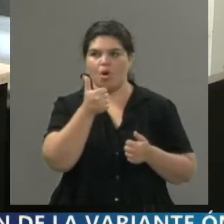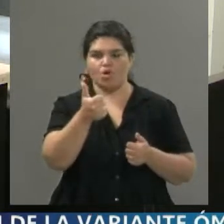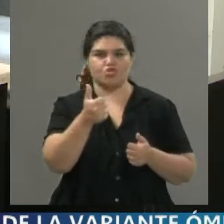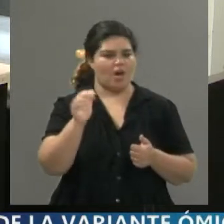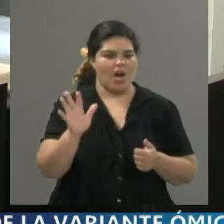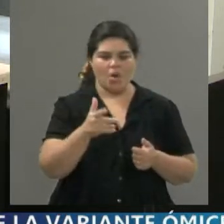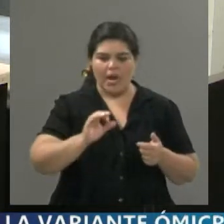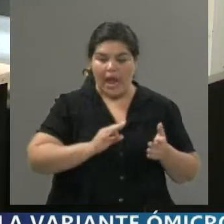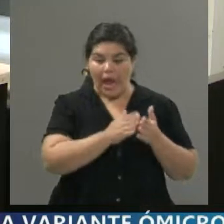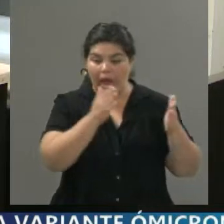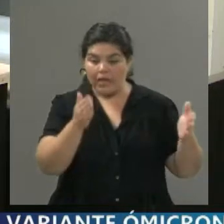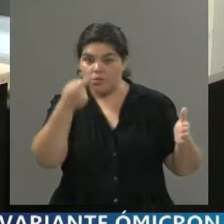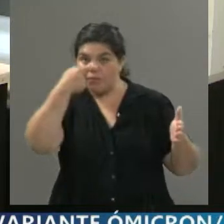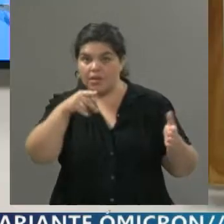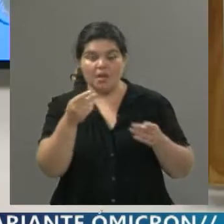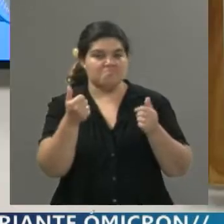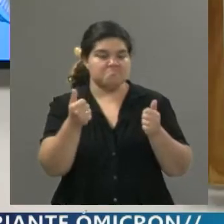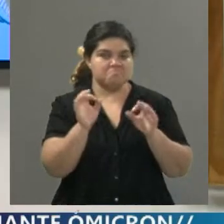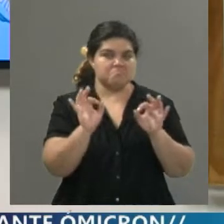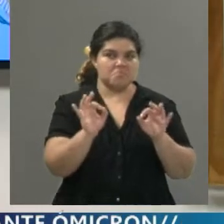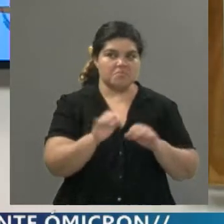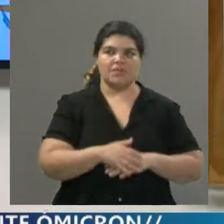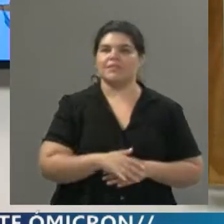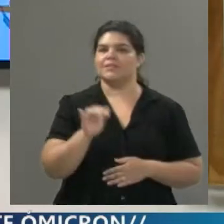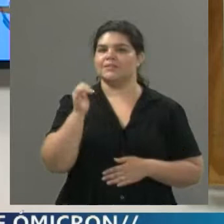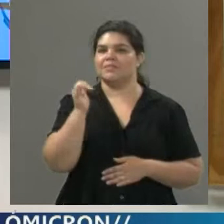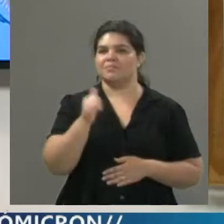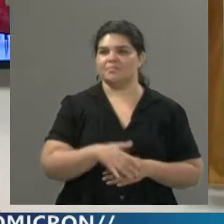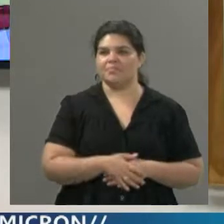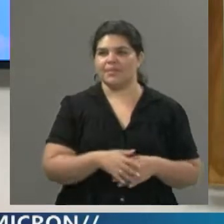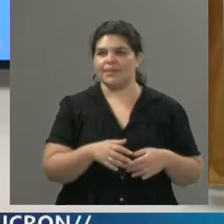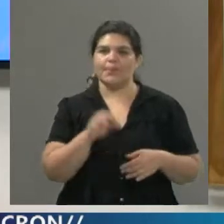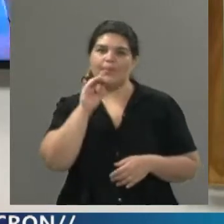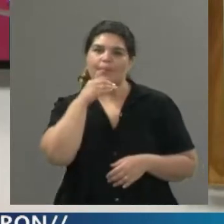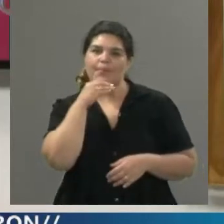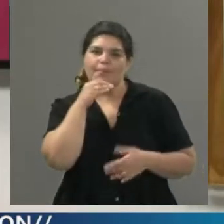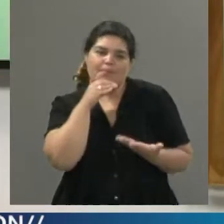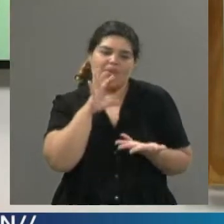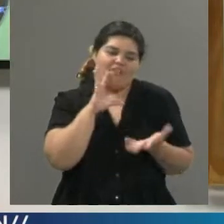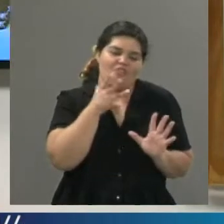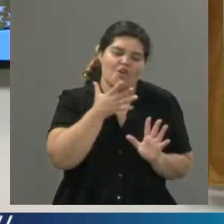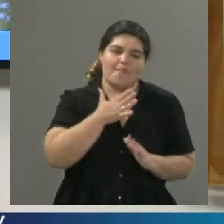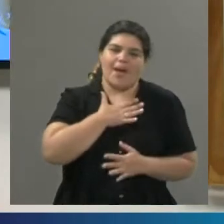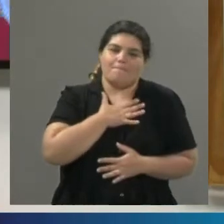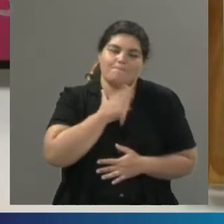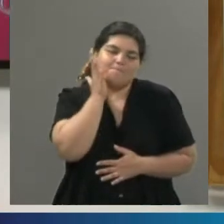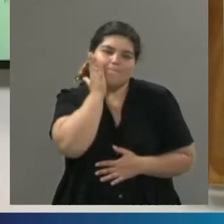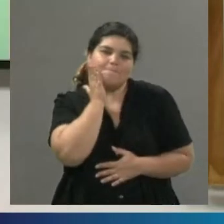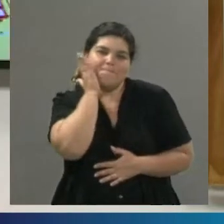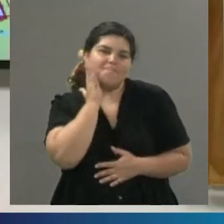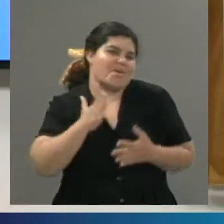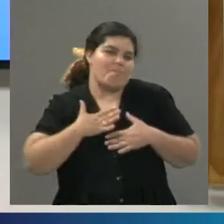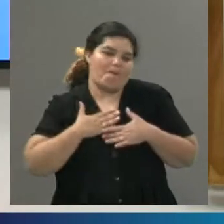Noelia Delgado. Up, up. Así es. Sí, bueno, un mimito, ¿viste? Un mimo personal para llegar a fin de año.